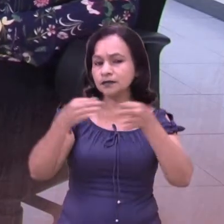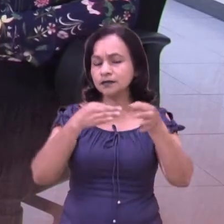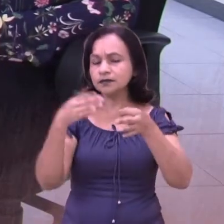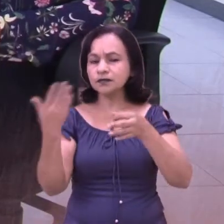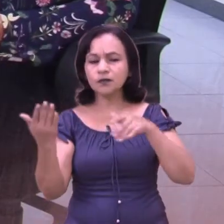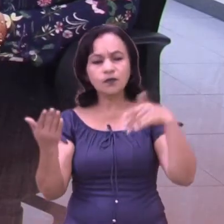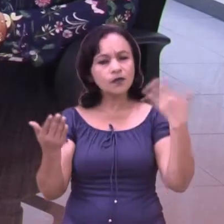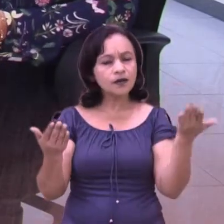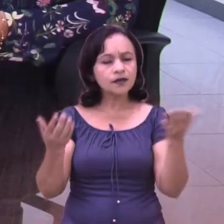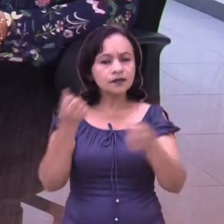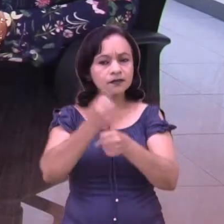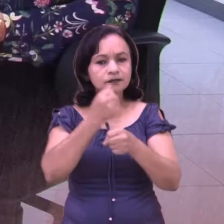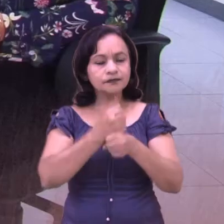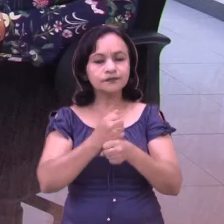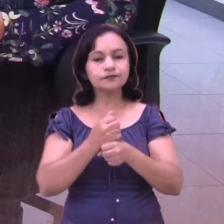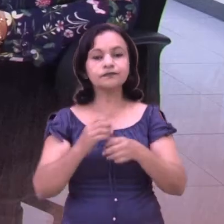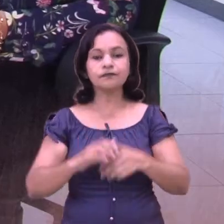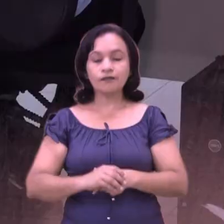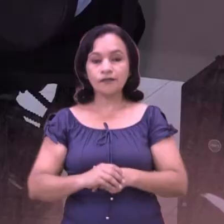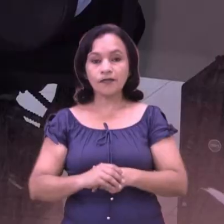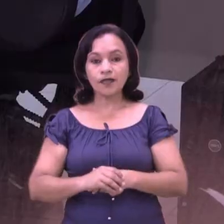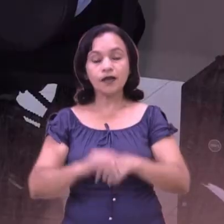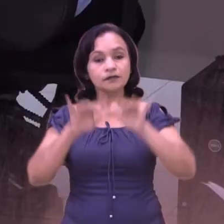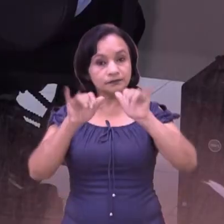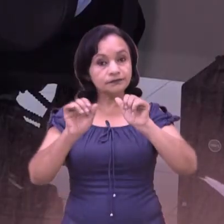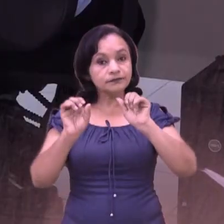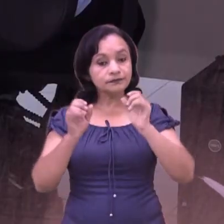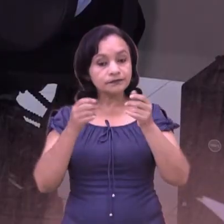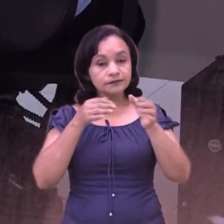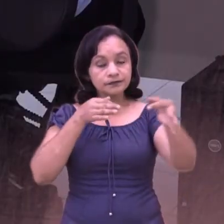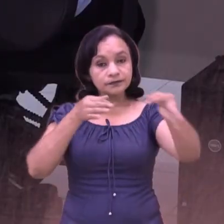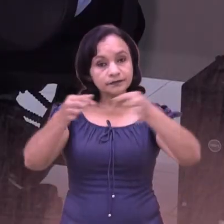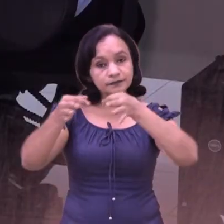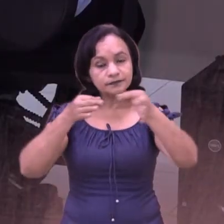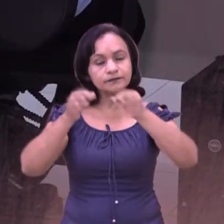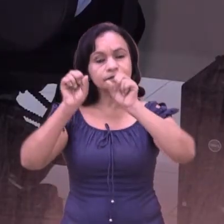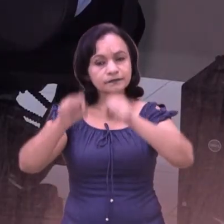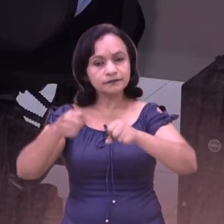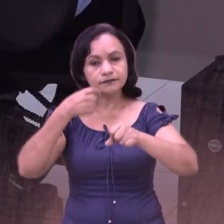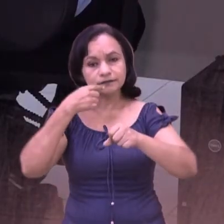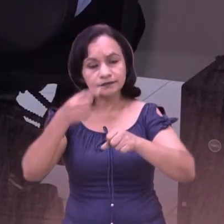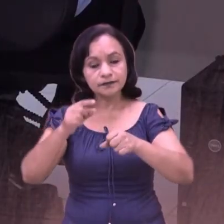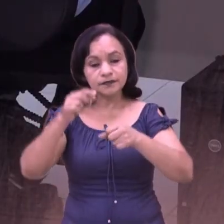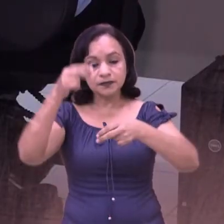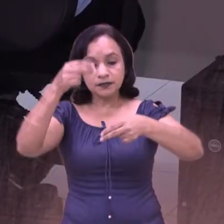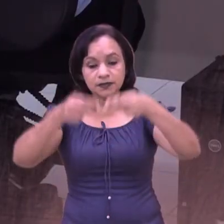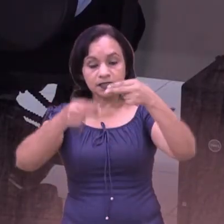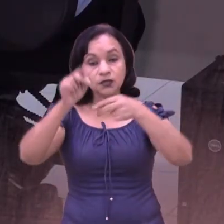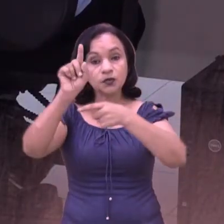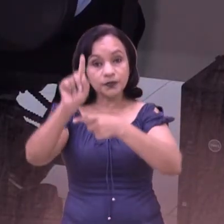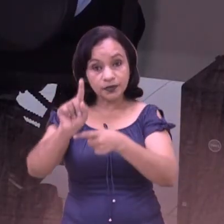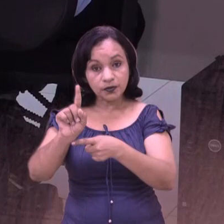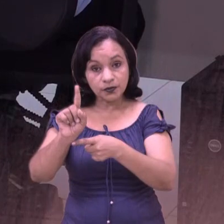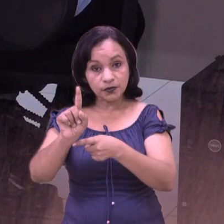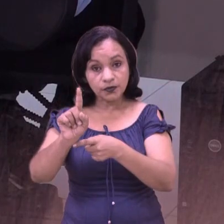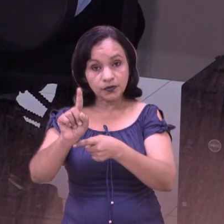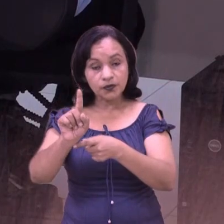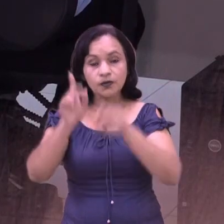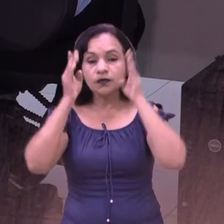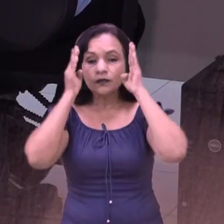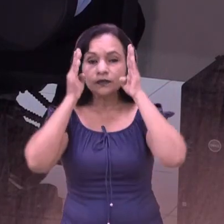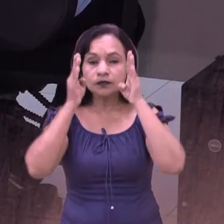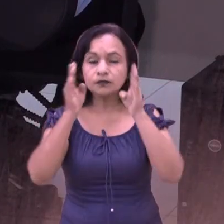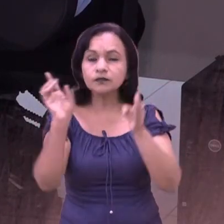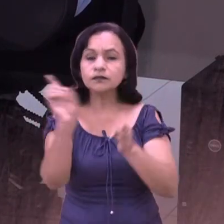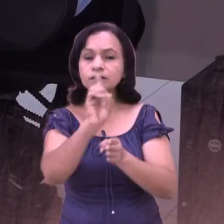ejecutando, doctora, háblenos un poco cuáles son esas líneas. Claro, entonces vamos a mencionar que una primera línea